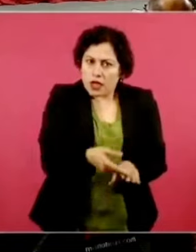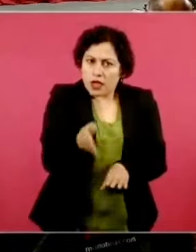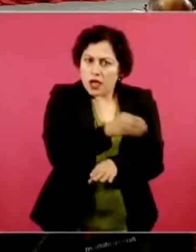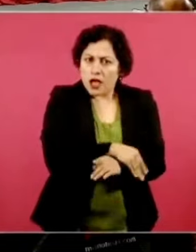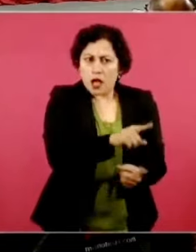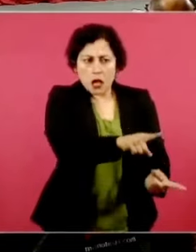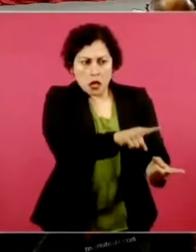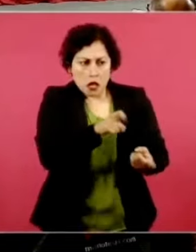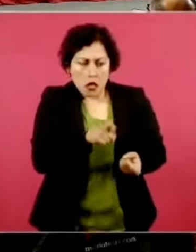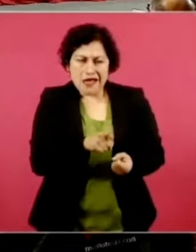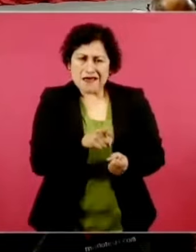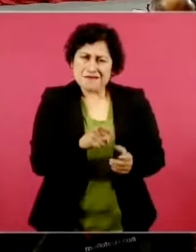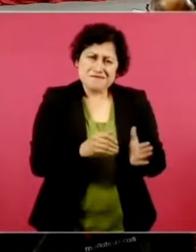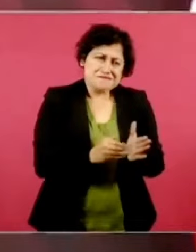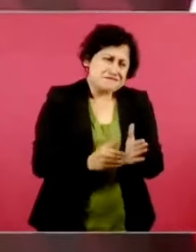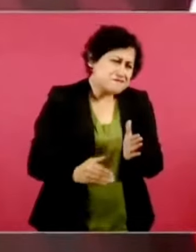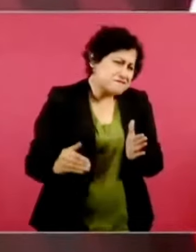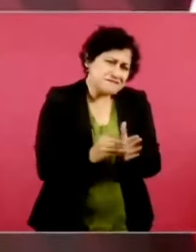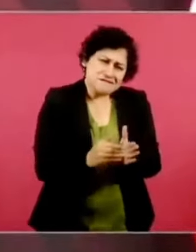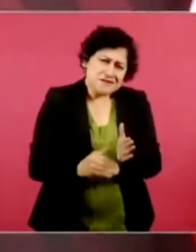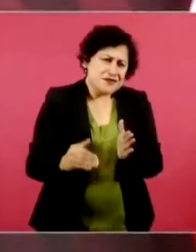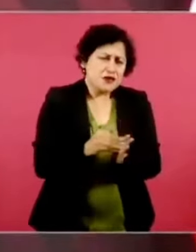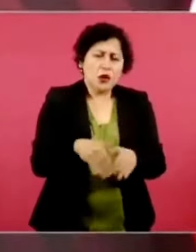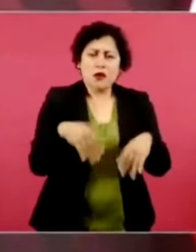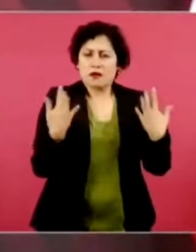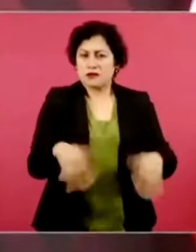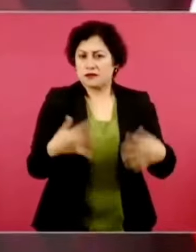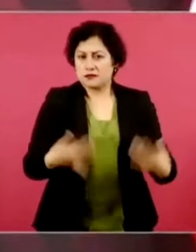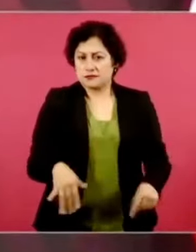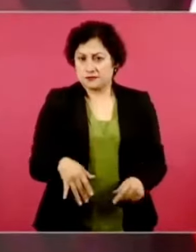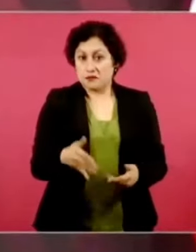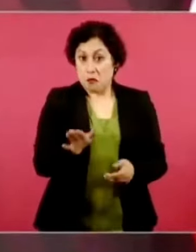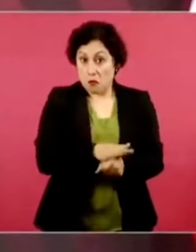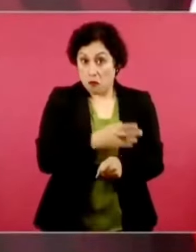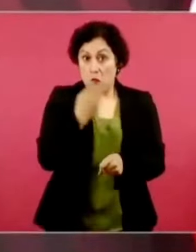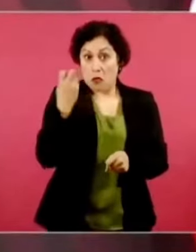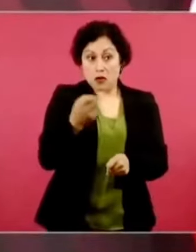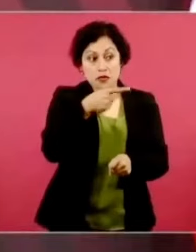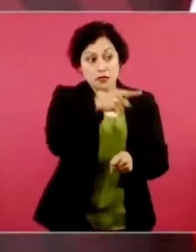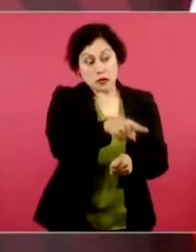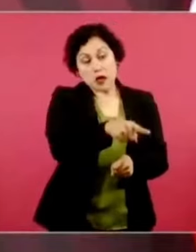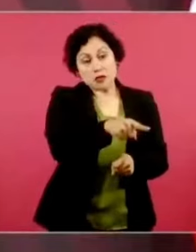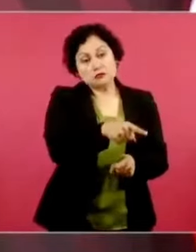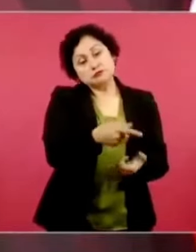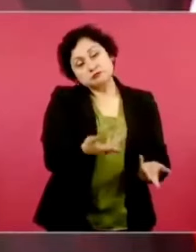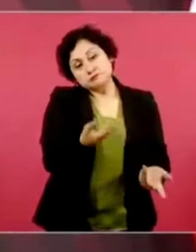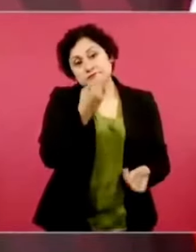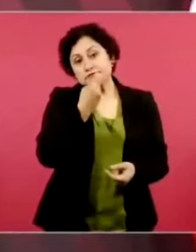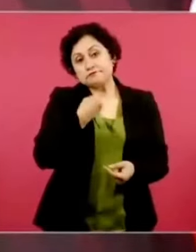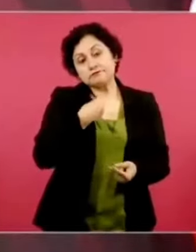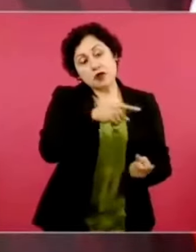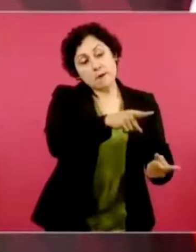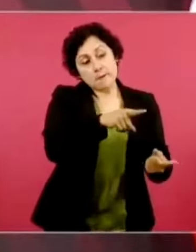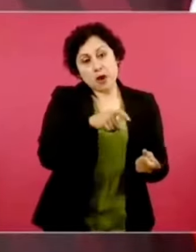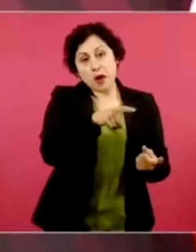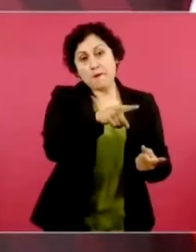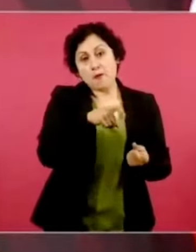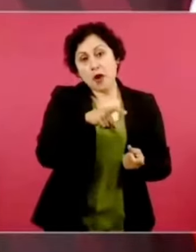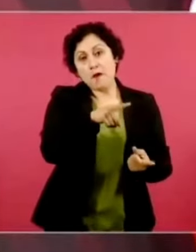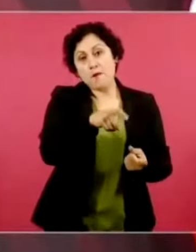Entonces, si todo eso se termina, y así va a ser porque no van a regresar los mismos,